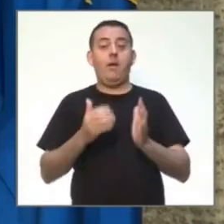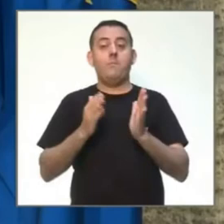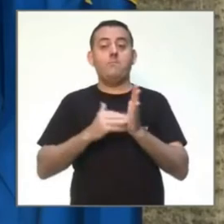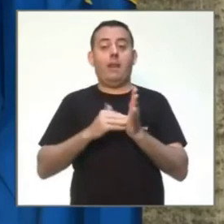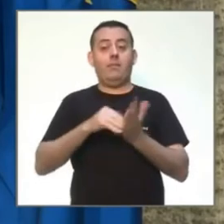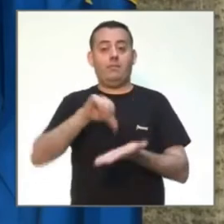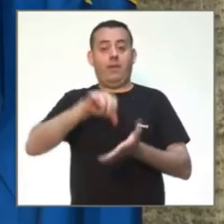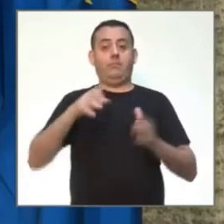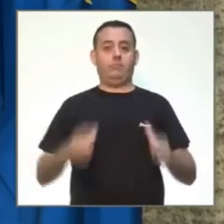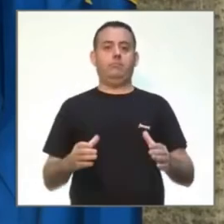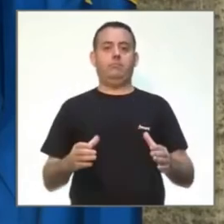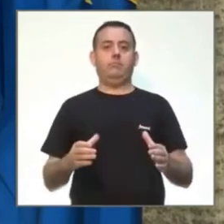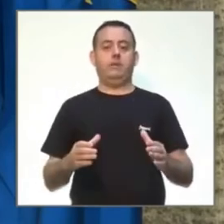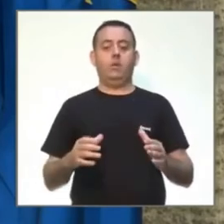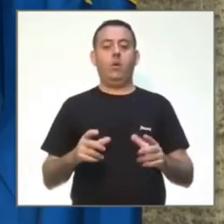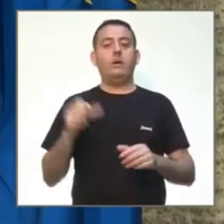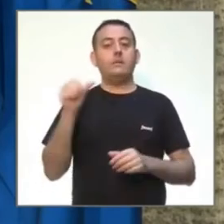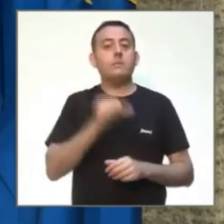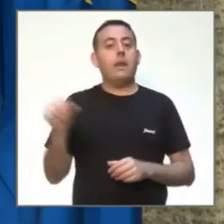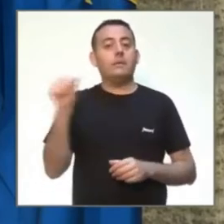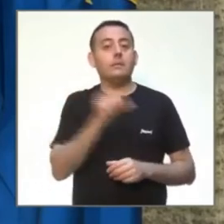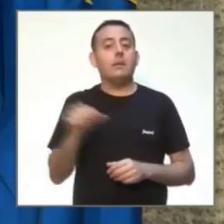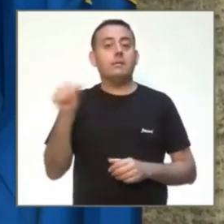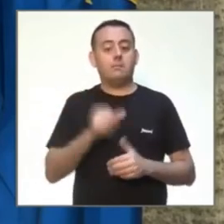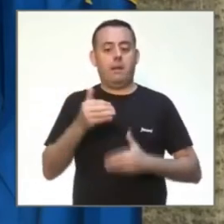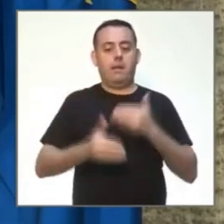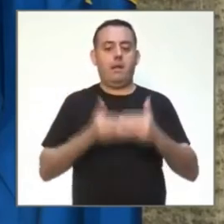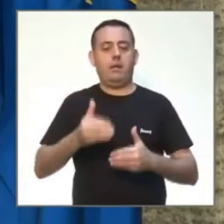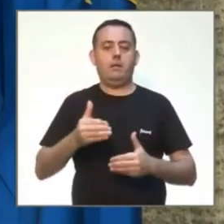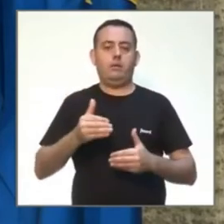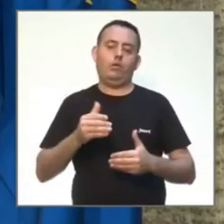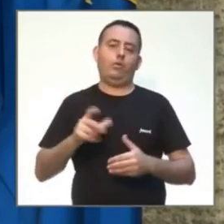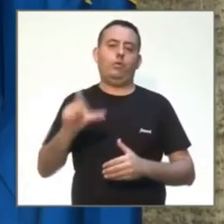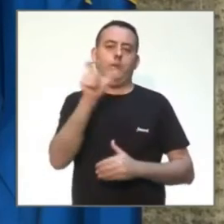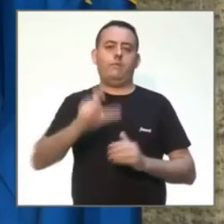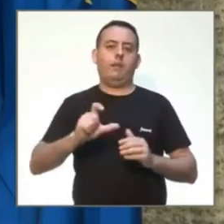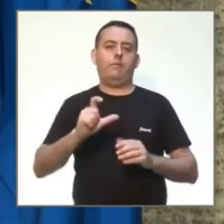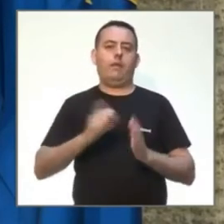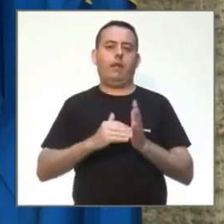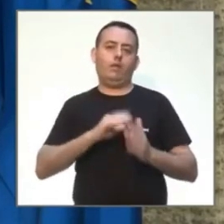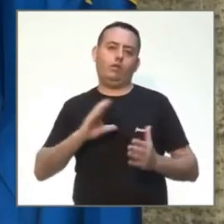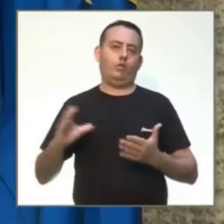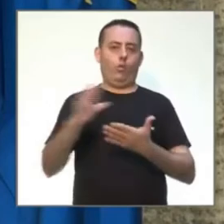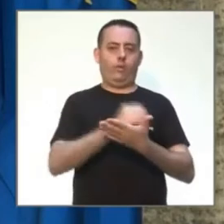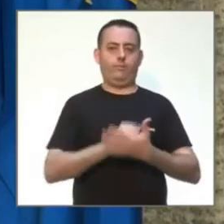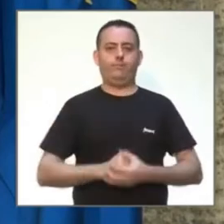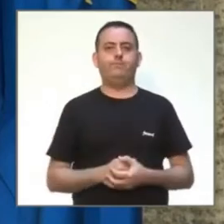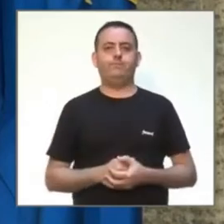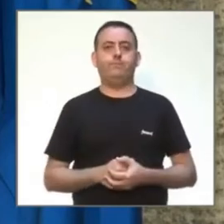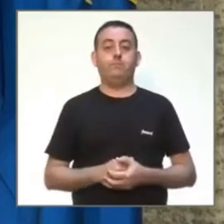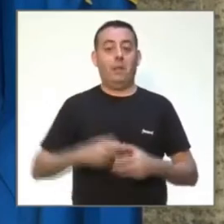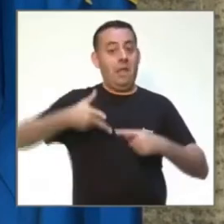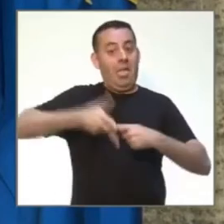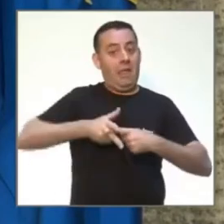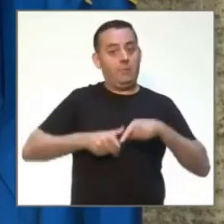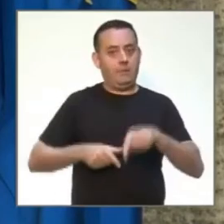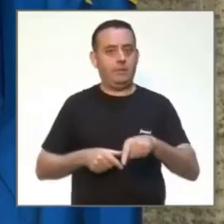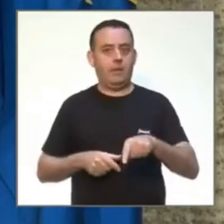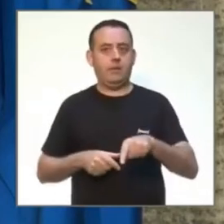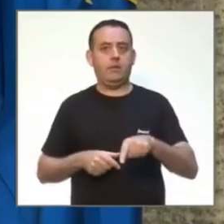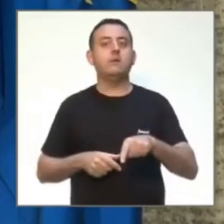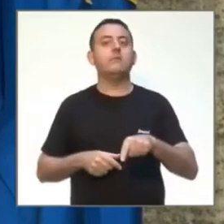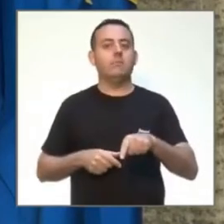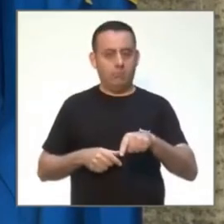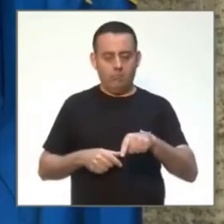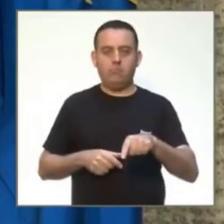semanas en toda la comunidad valenciana. Esta nueva herramienta no sustituye a